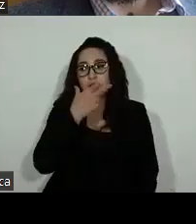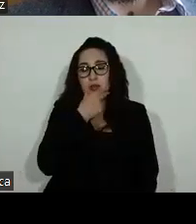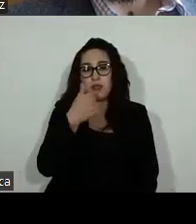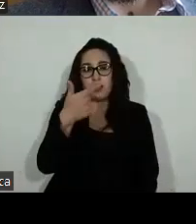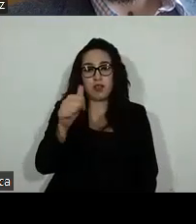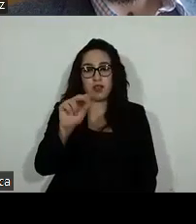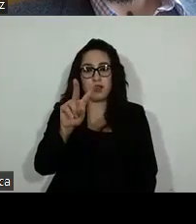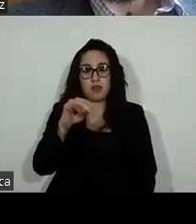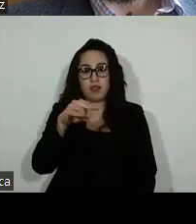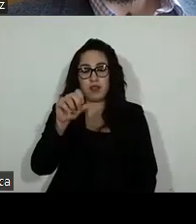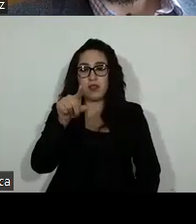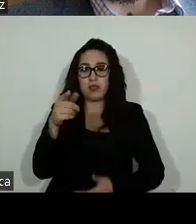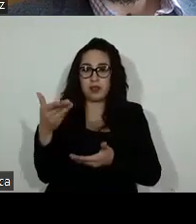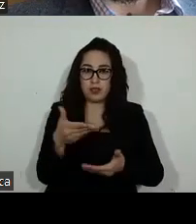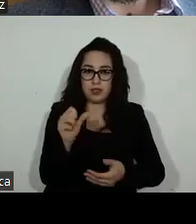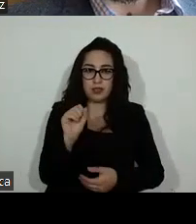diputado.